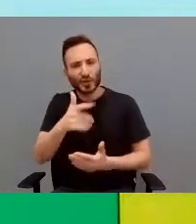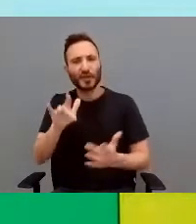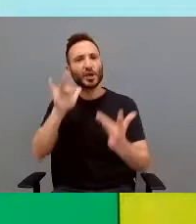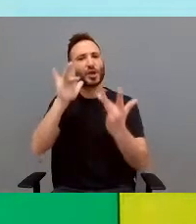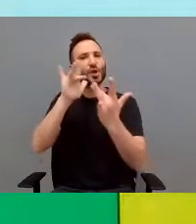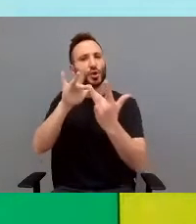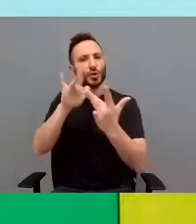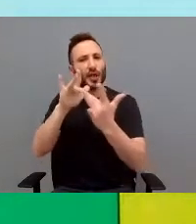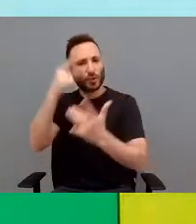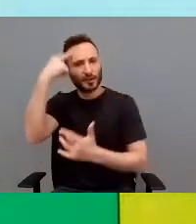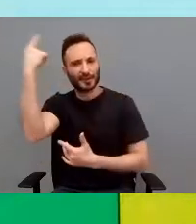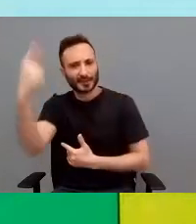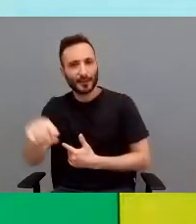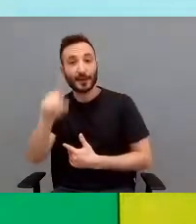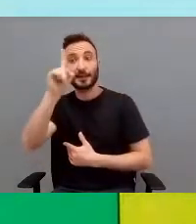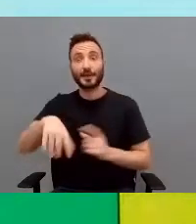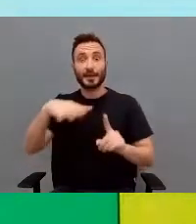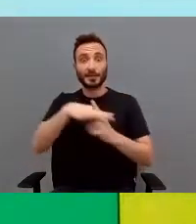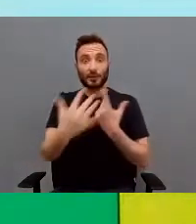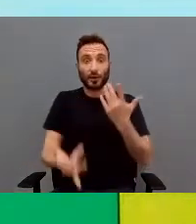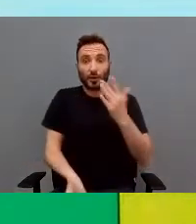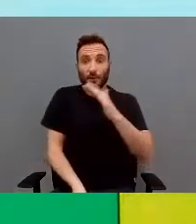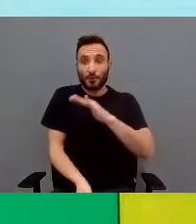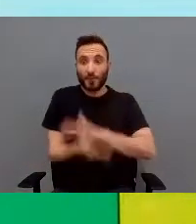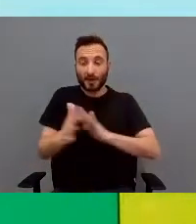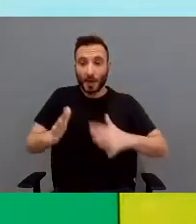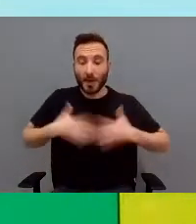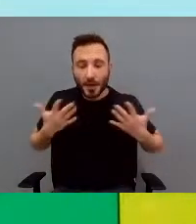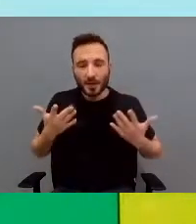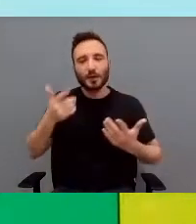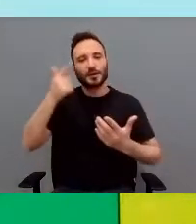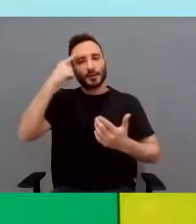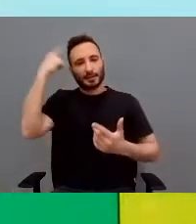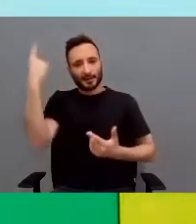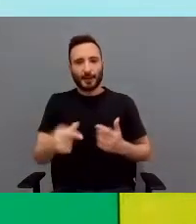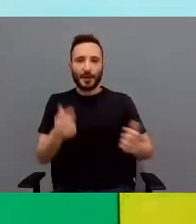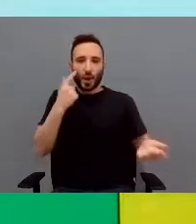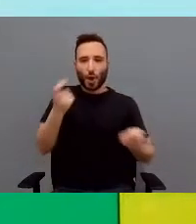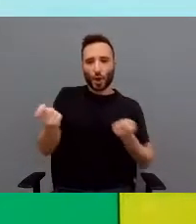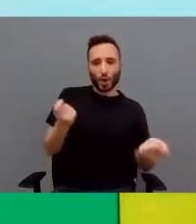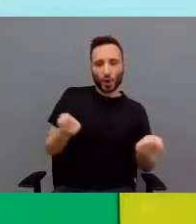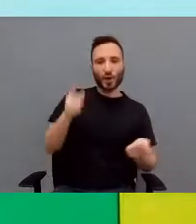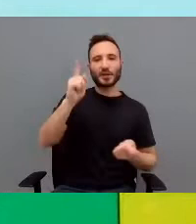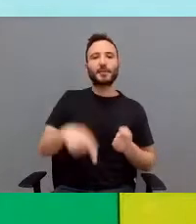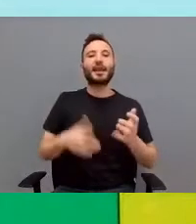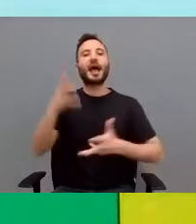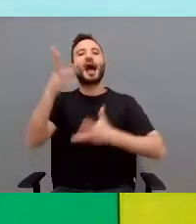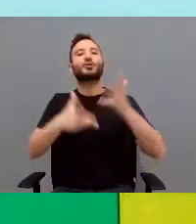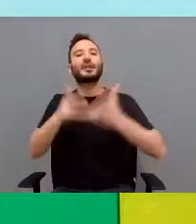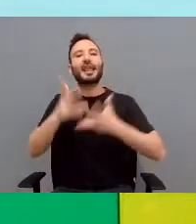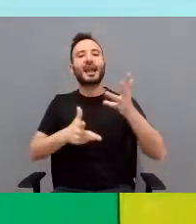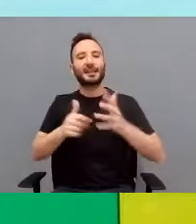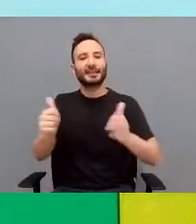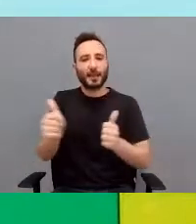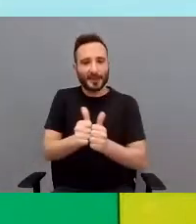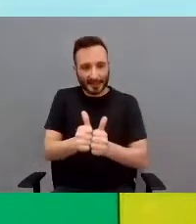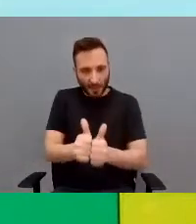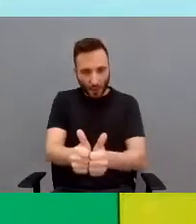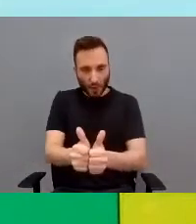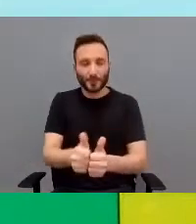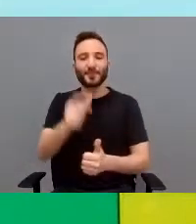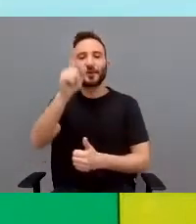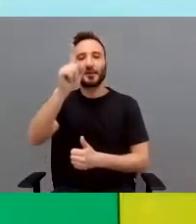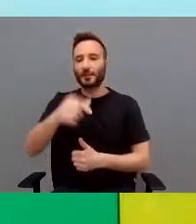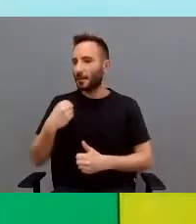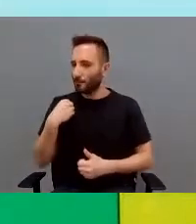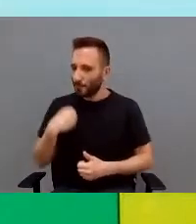tratar y cómo reaccionar ante diversas situaciones, auxiliares de administración, los administrativos de igual manera,